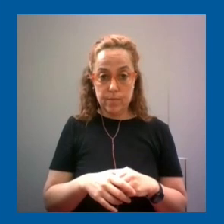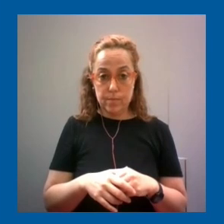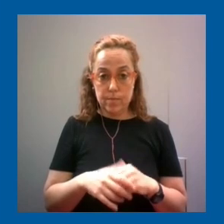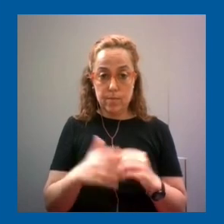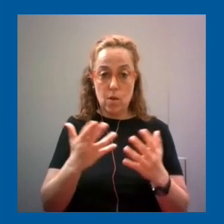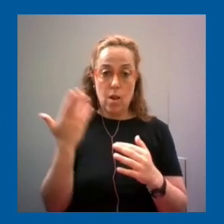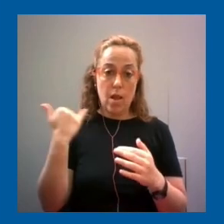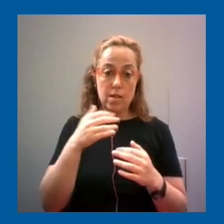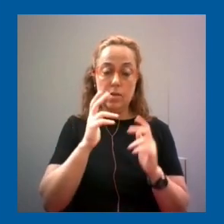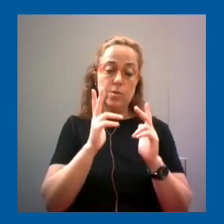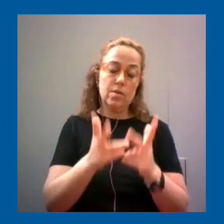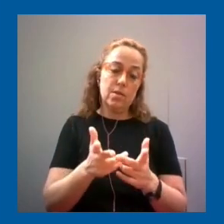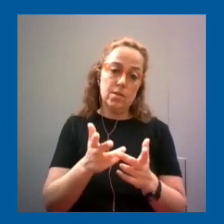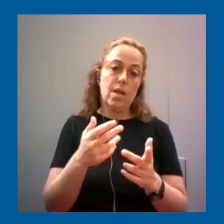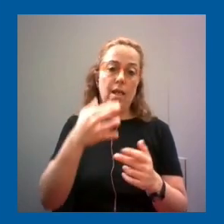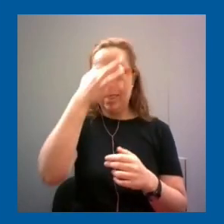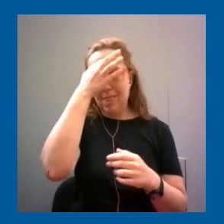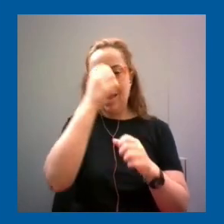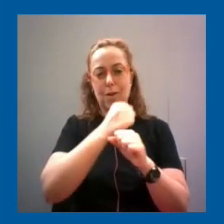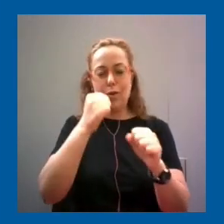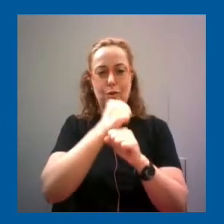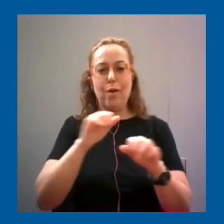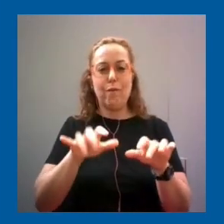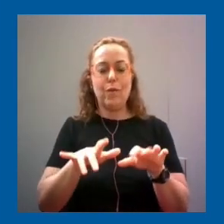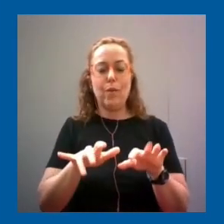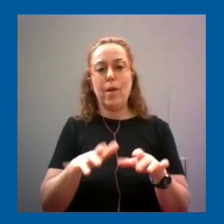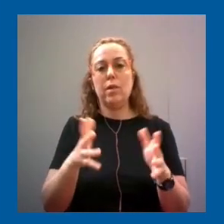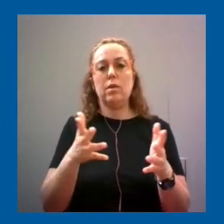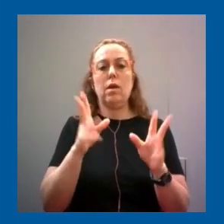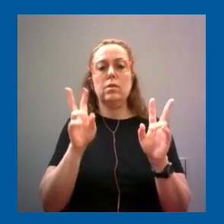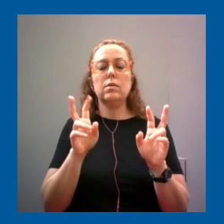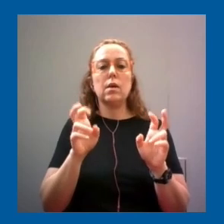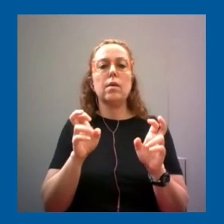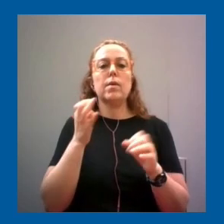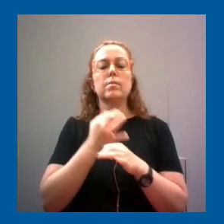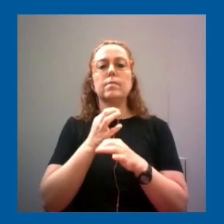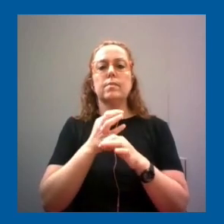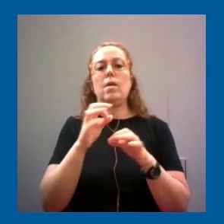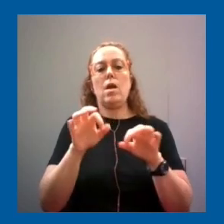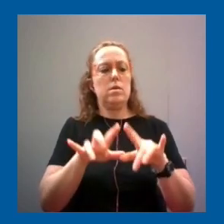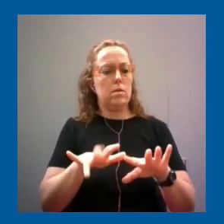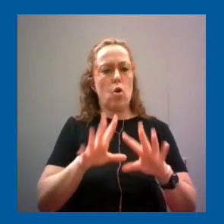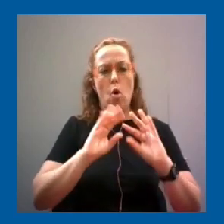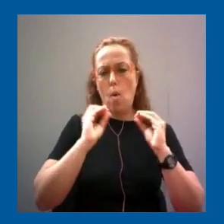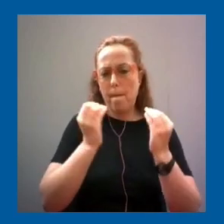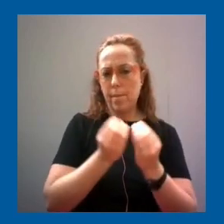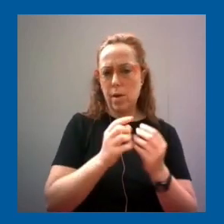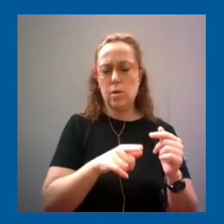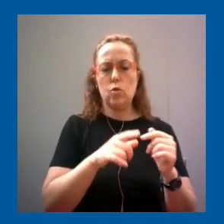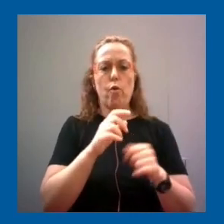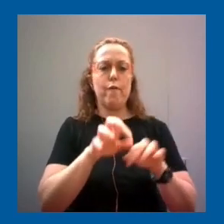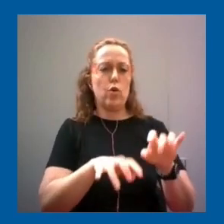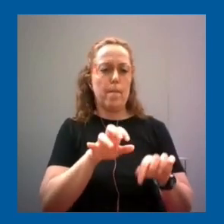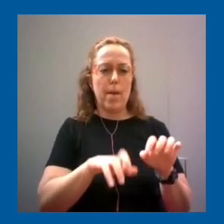que yo les decía tecnología informática y cuestiones de alfabetización digital porque dentro de la materia de informática se tocaban